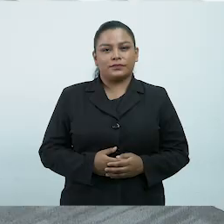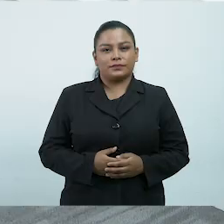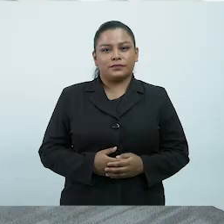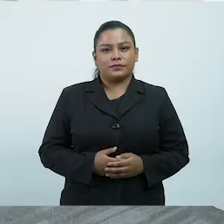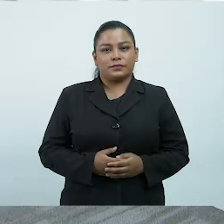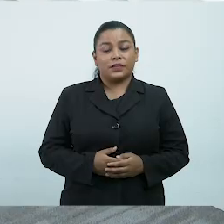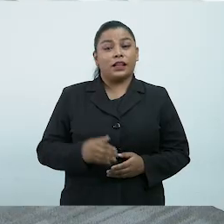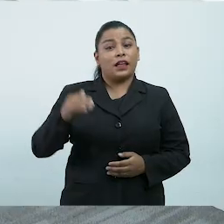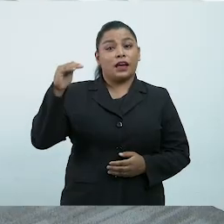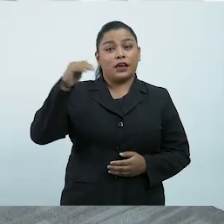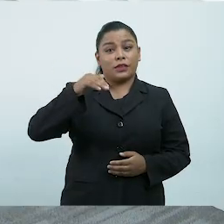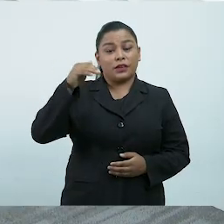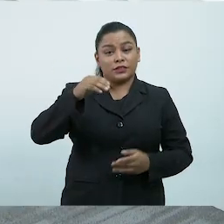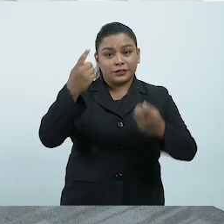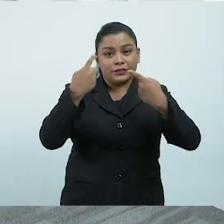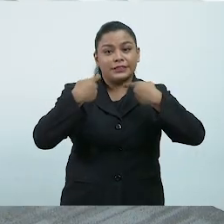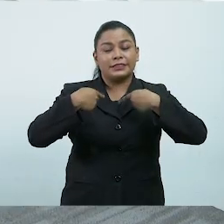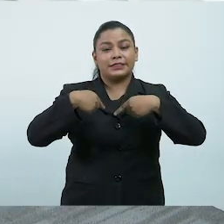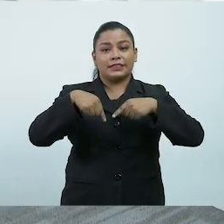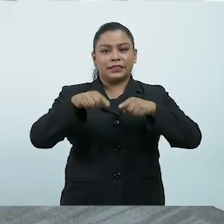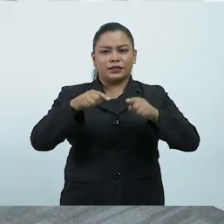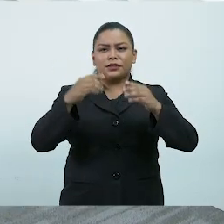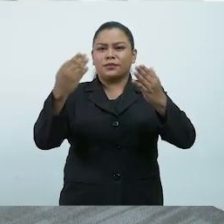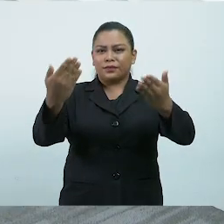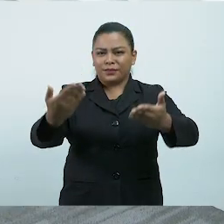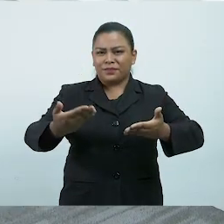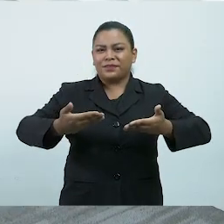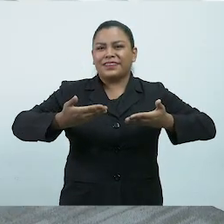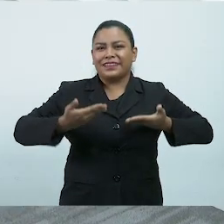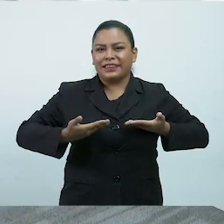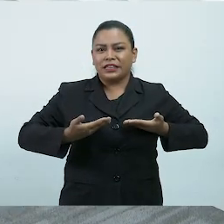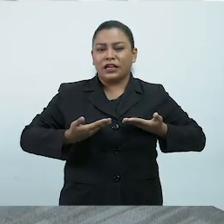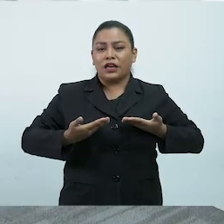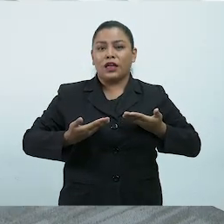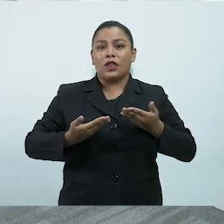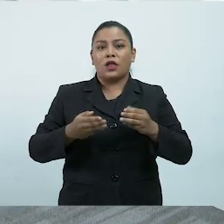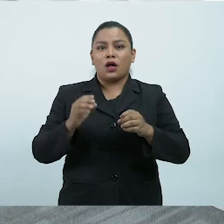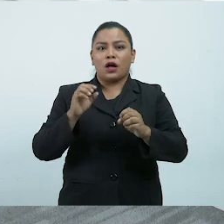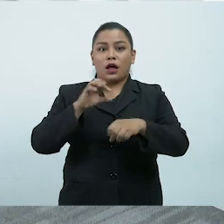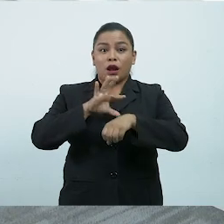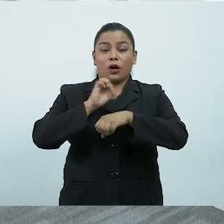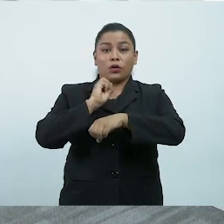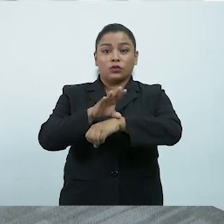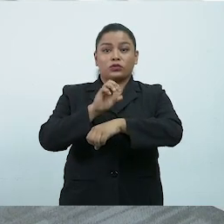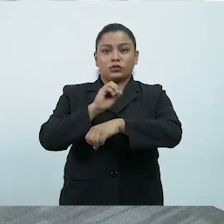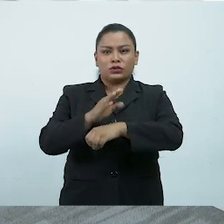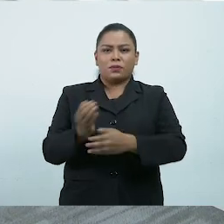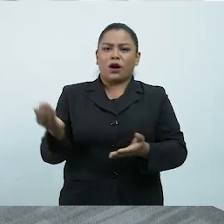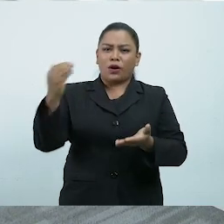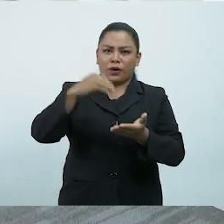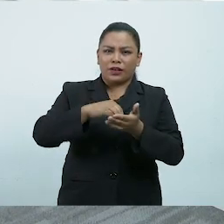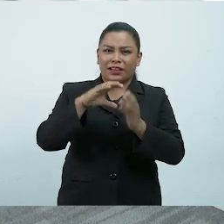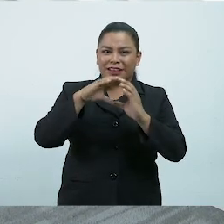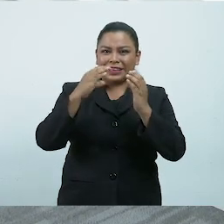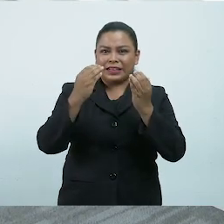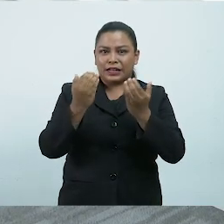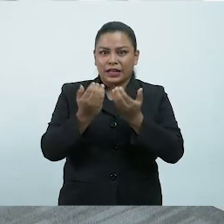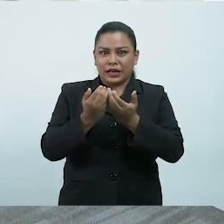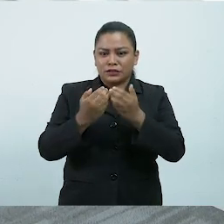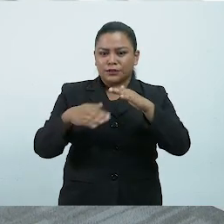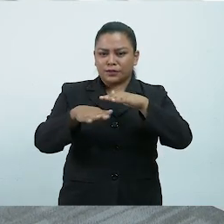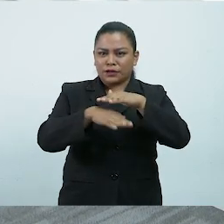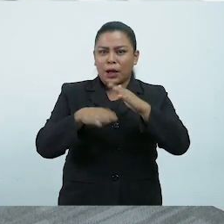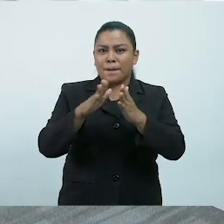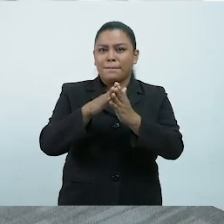La educación sigue. Bienvenidos a las orientaciones para el regreso a clases. Basado en el plan,